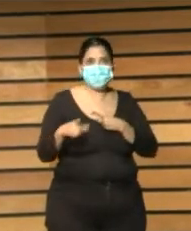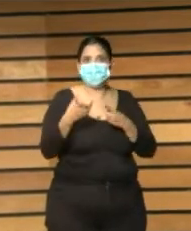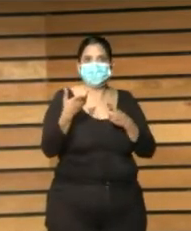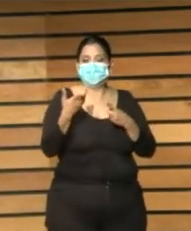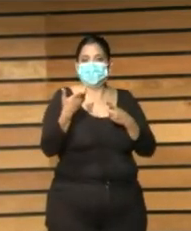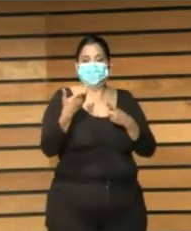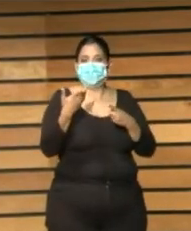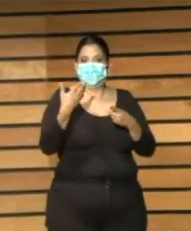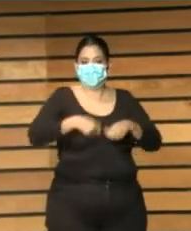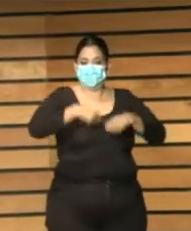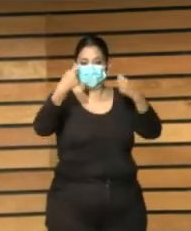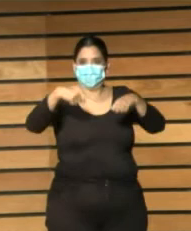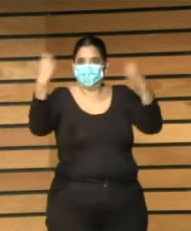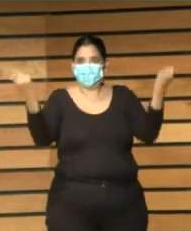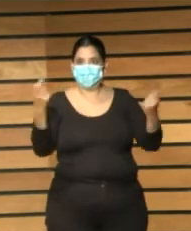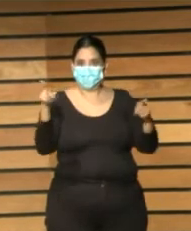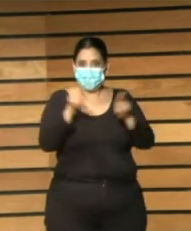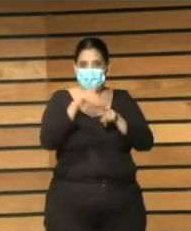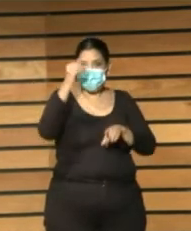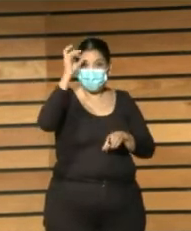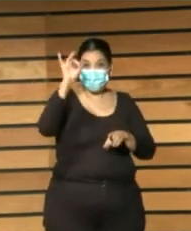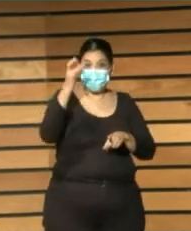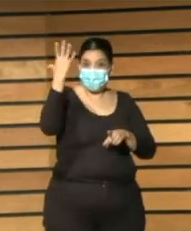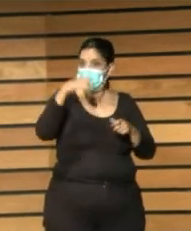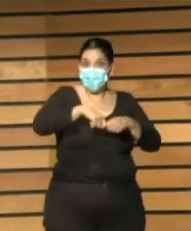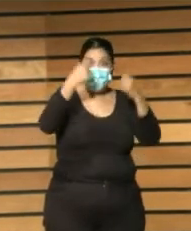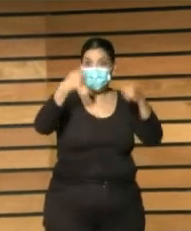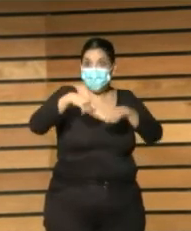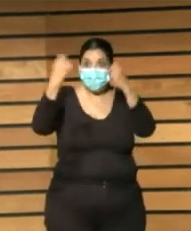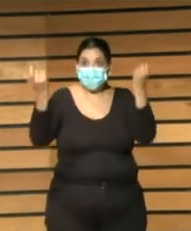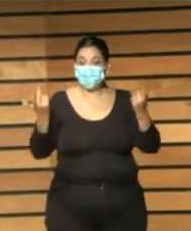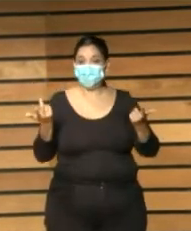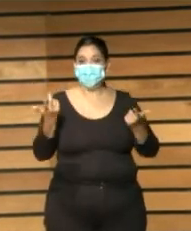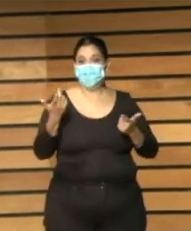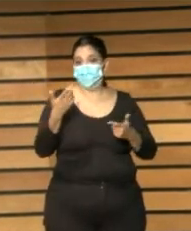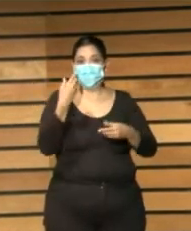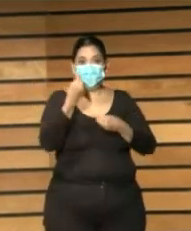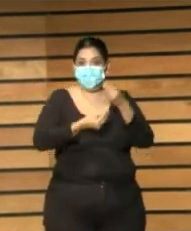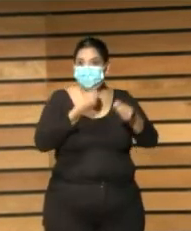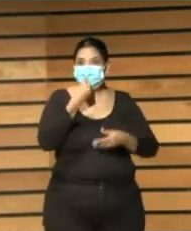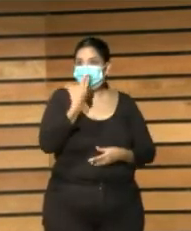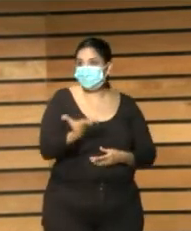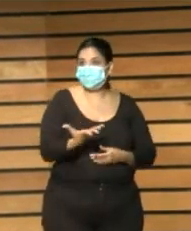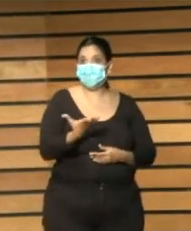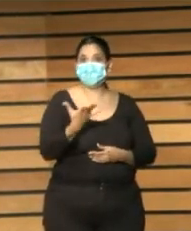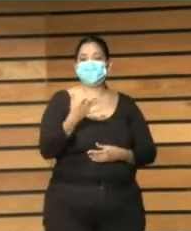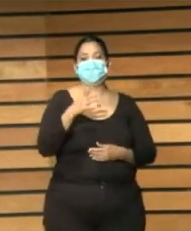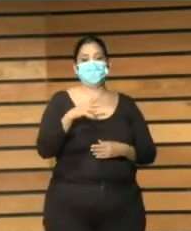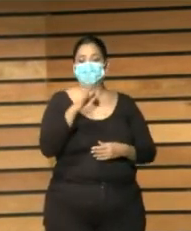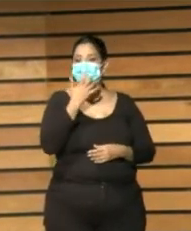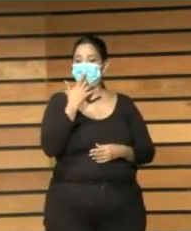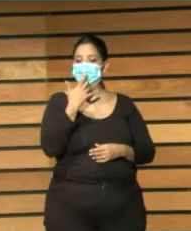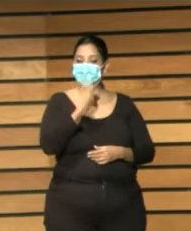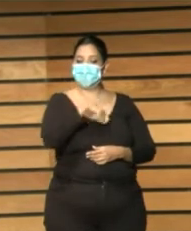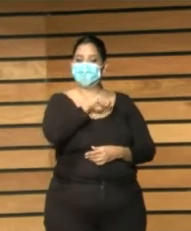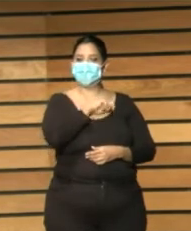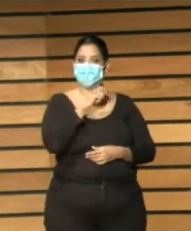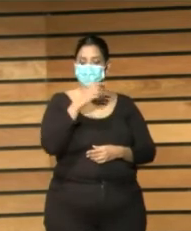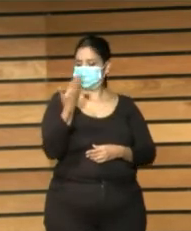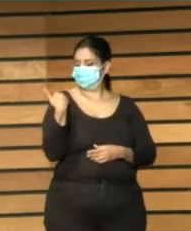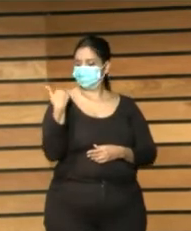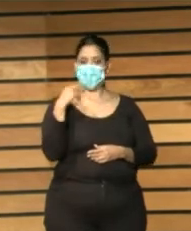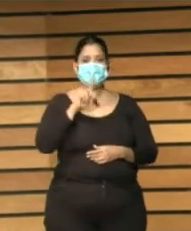la biblioteca tiene en el territorio ¿no? Hemos visto en España en los últimos meses pues como compañeros